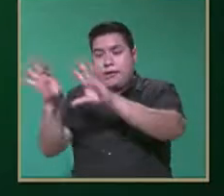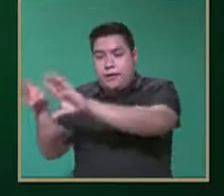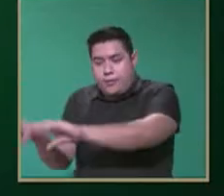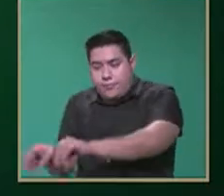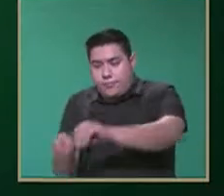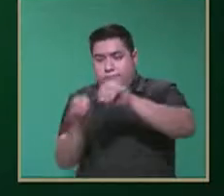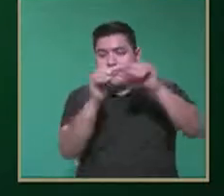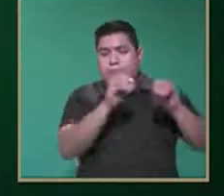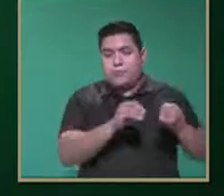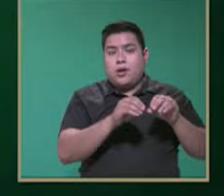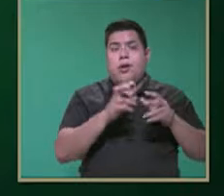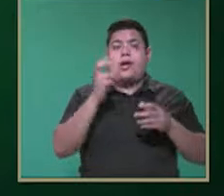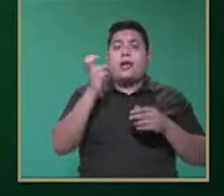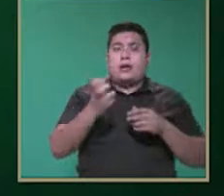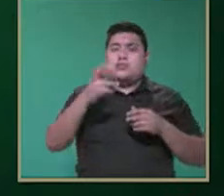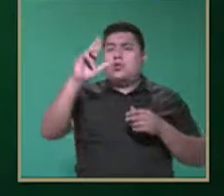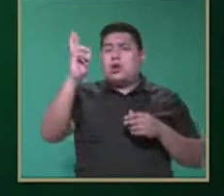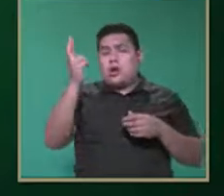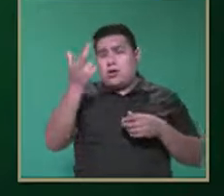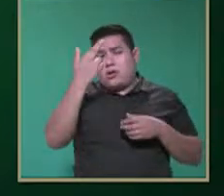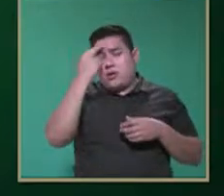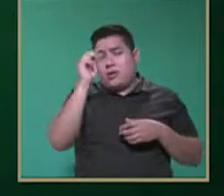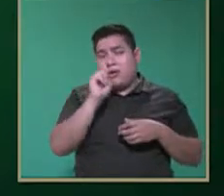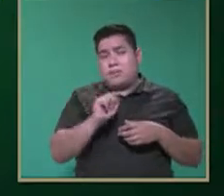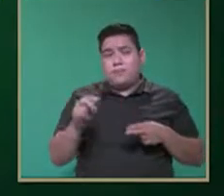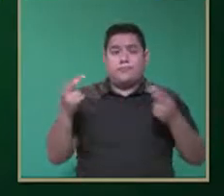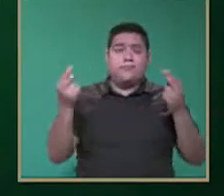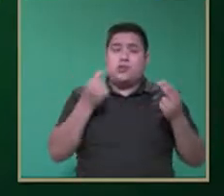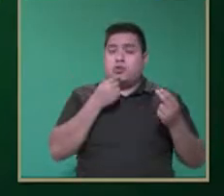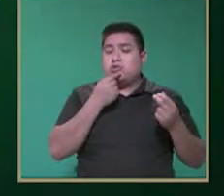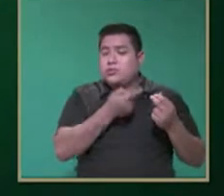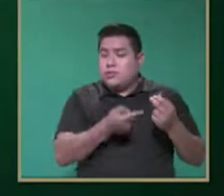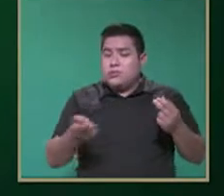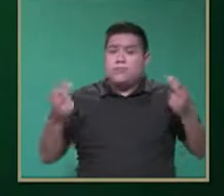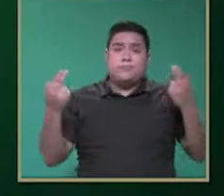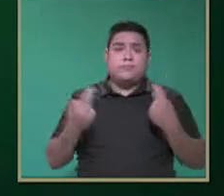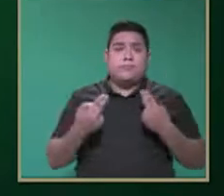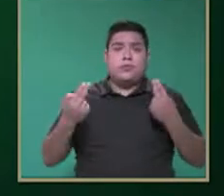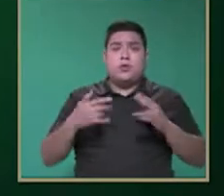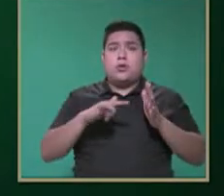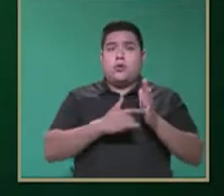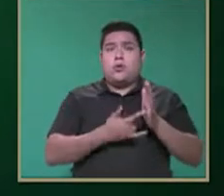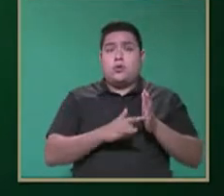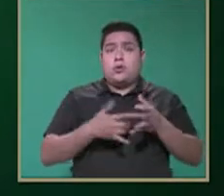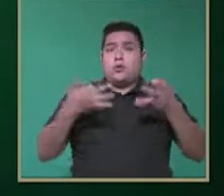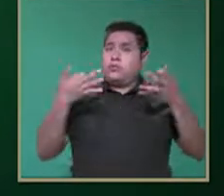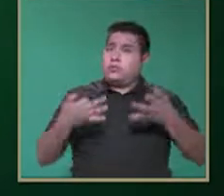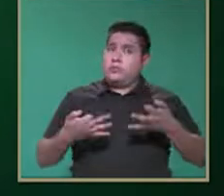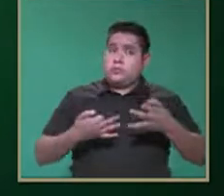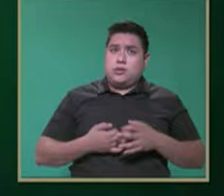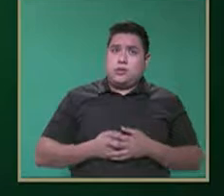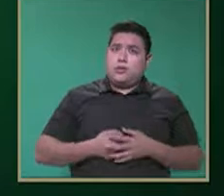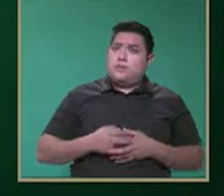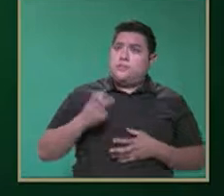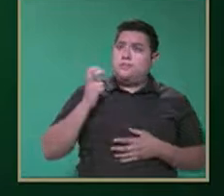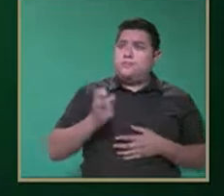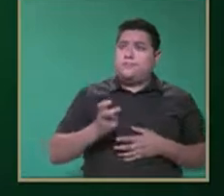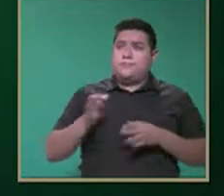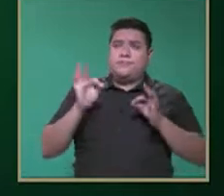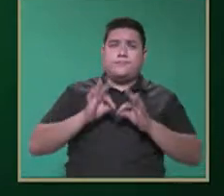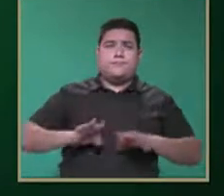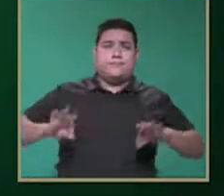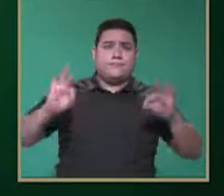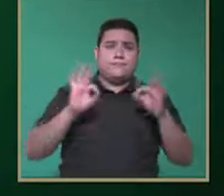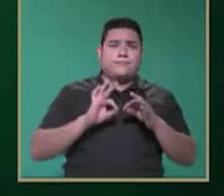Estos son los recordatorios que necesitan y establecer horarios. Por lo tanto, es importante